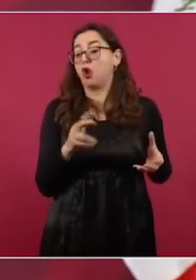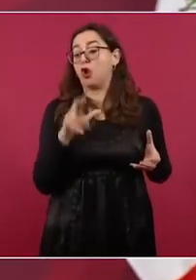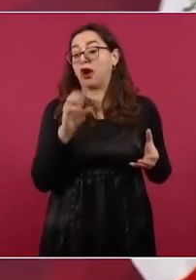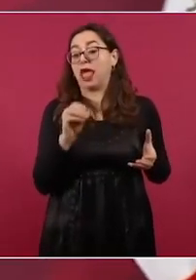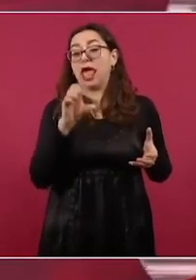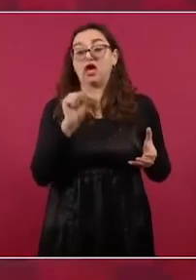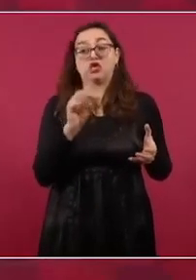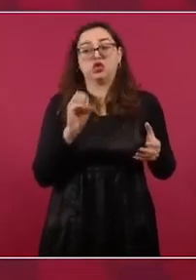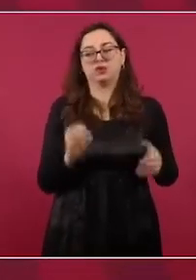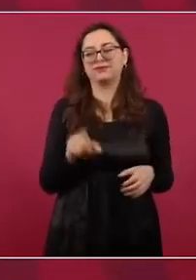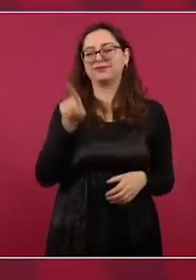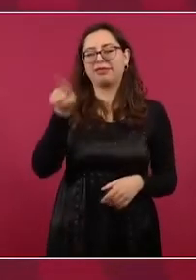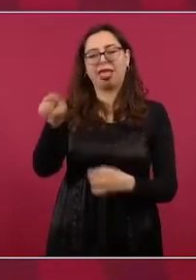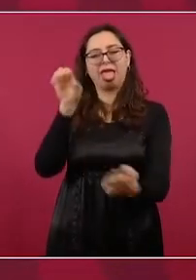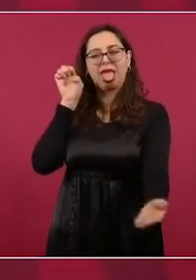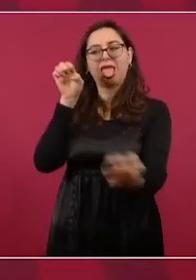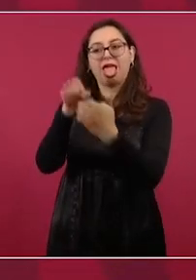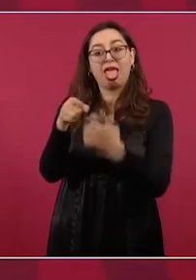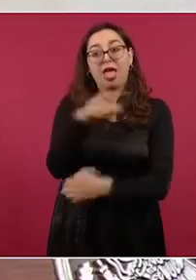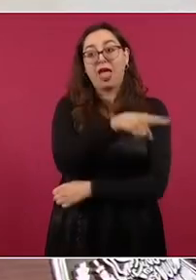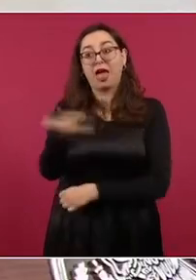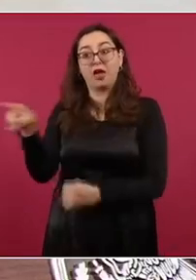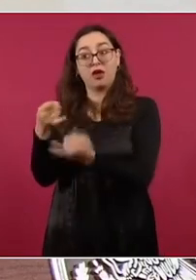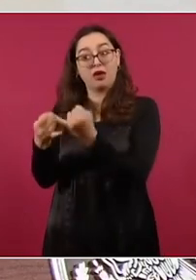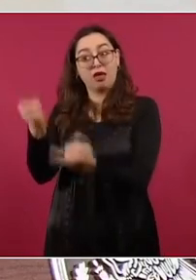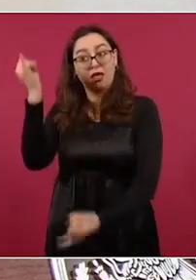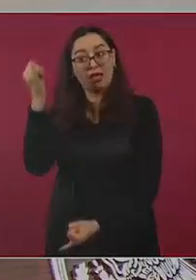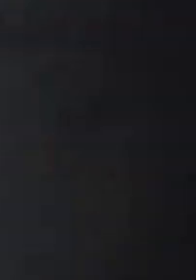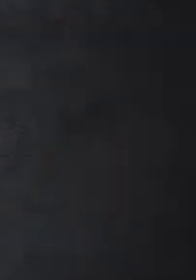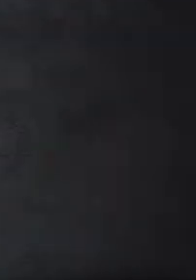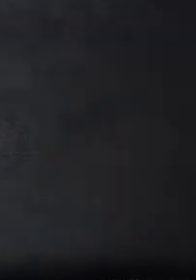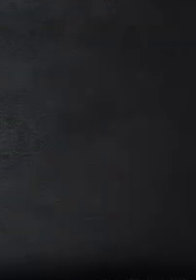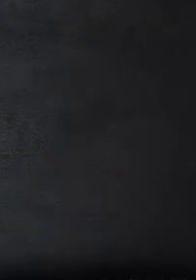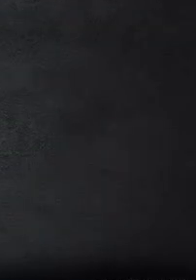quedas flaco y ellos aumentan de peso.